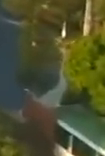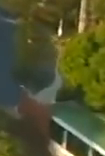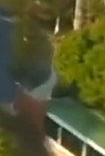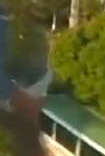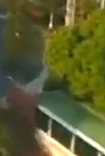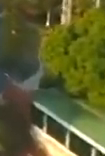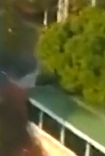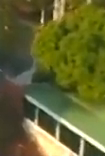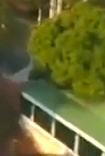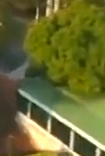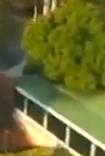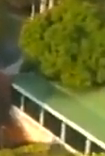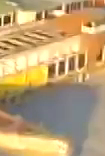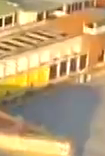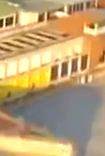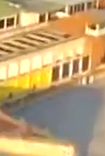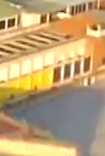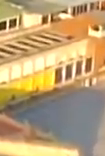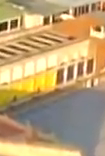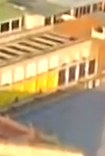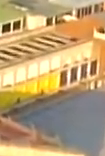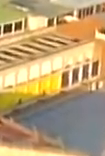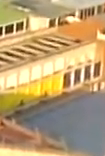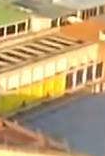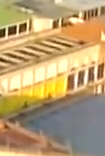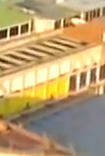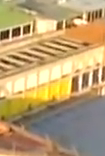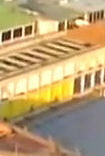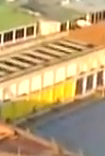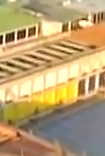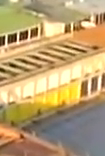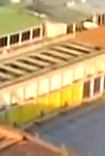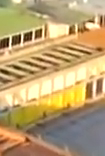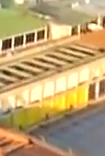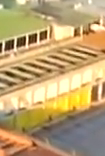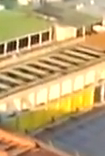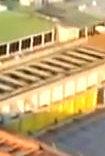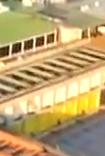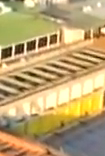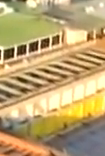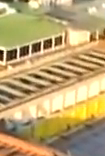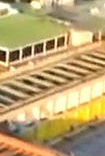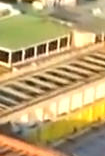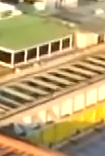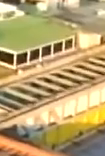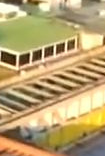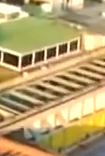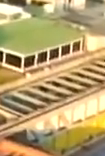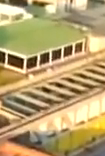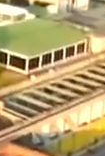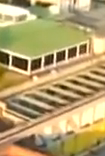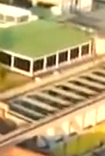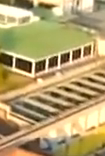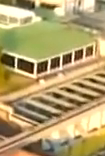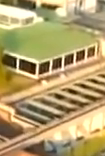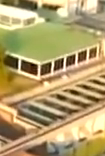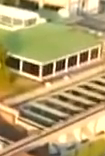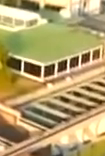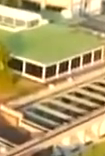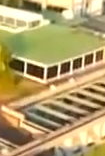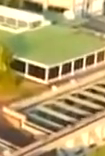elecciones de gobernadores, alcaldes, alcaldesas, así como de consejos municipales y consejos